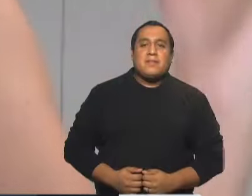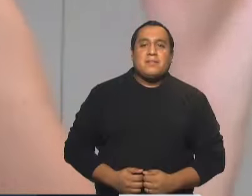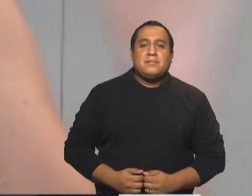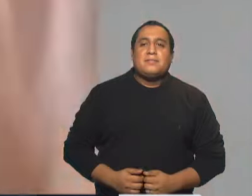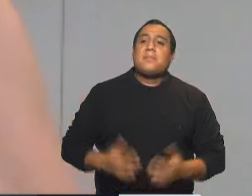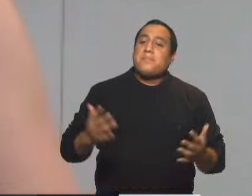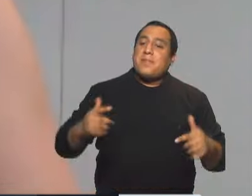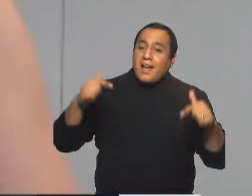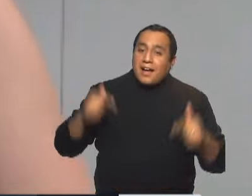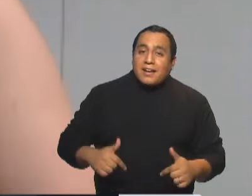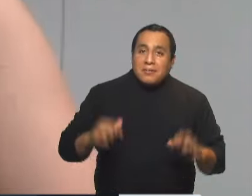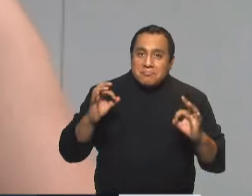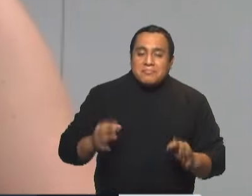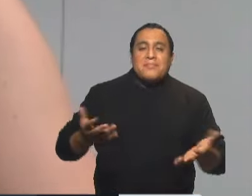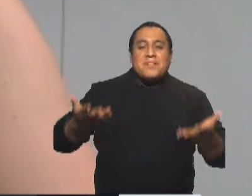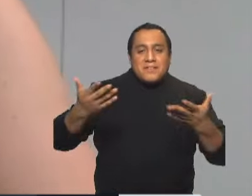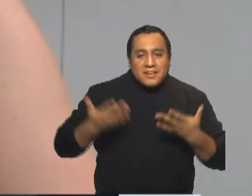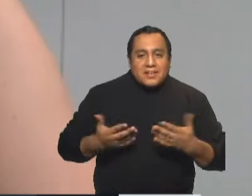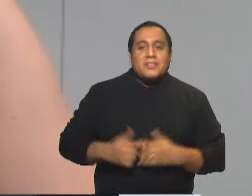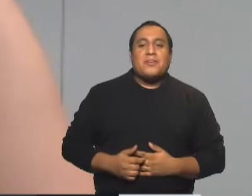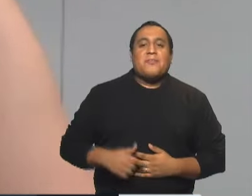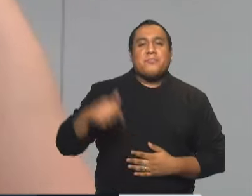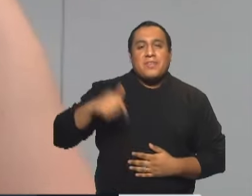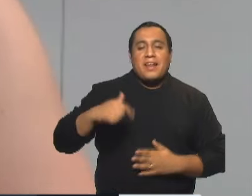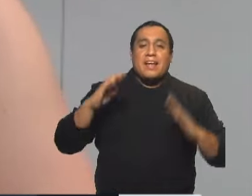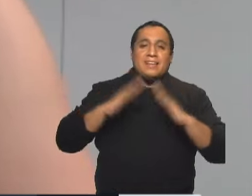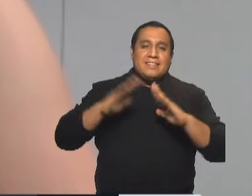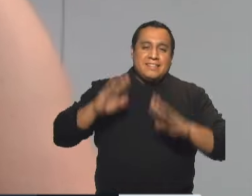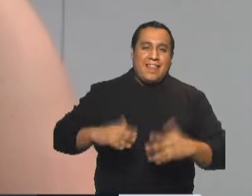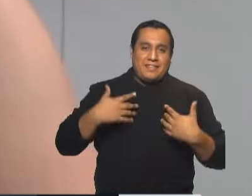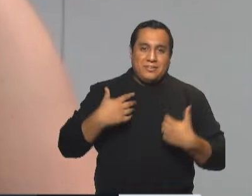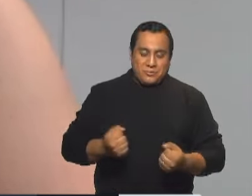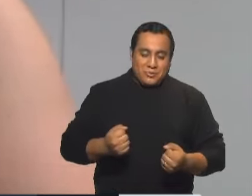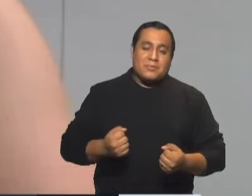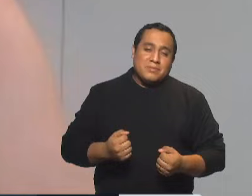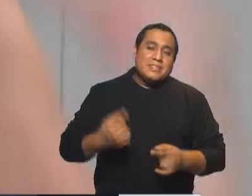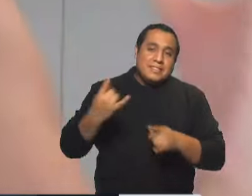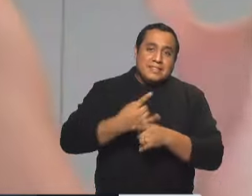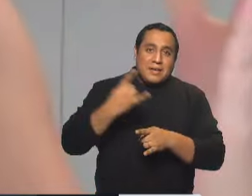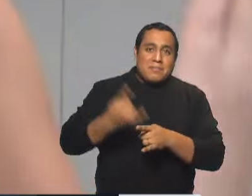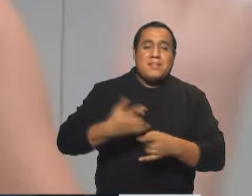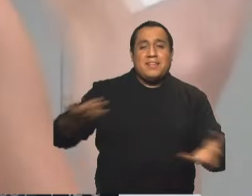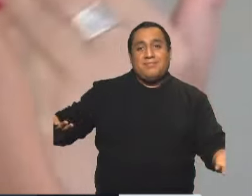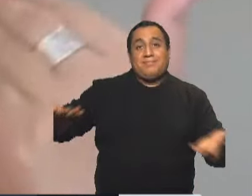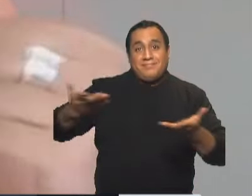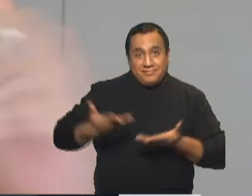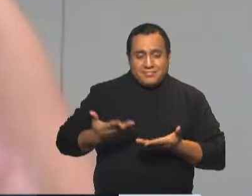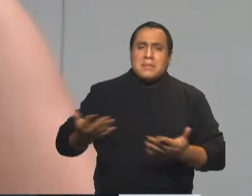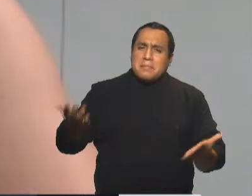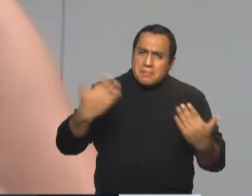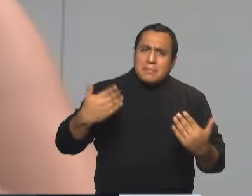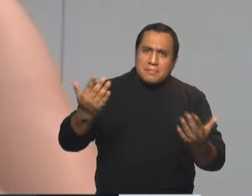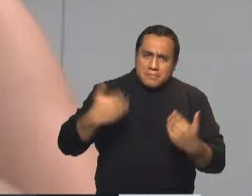Aquí estamos, bienvenidos. Esta es una nueva entrega de Quedate en Casa Salud. Como siempre la recibimos con los brazos abiertos, acérquense,